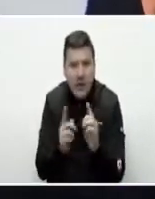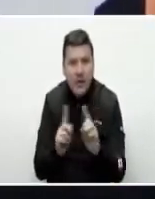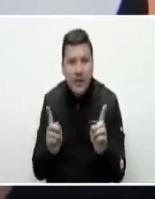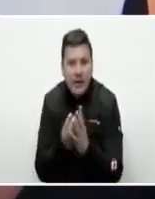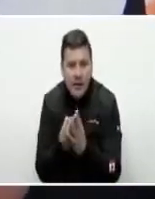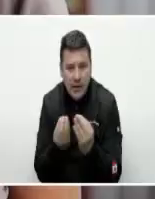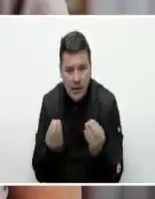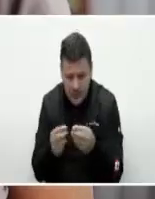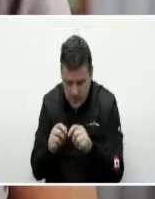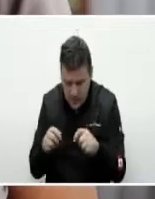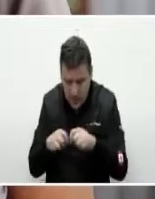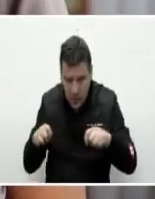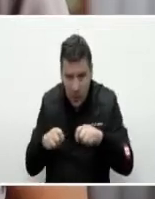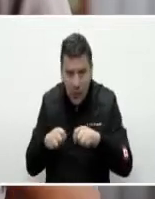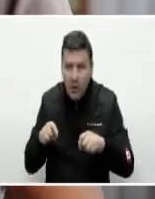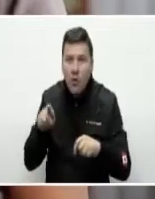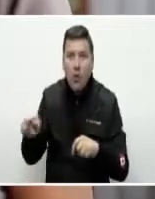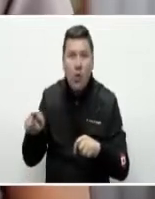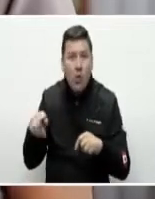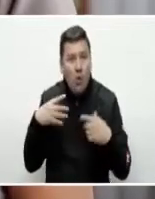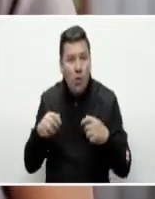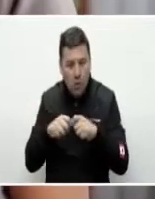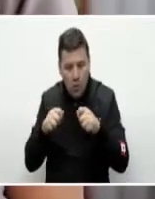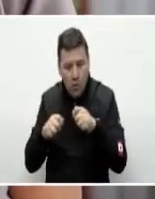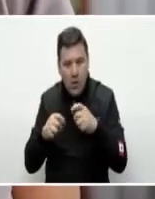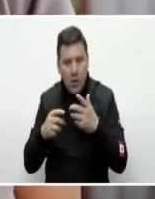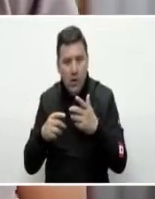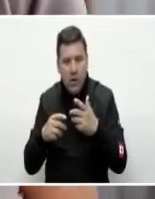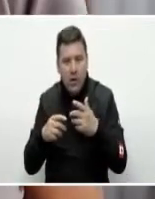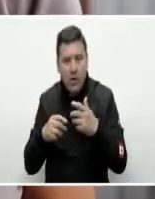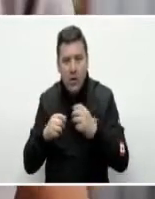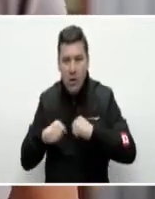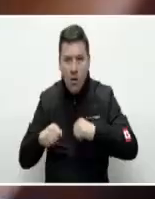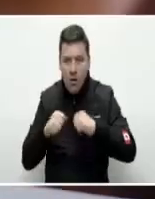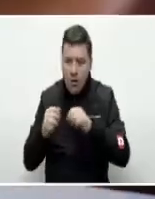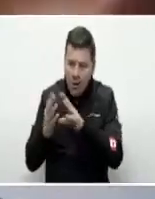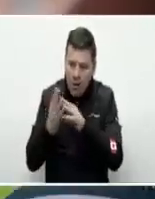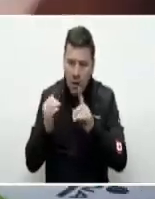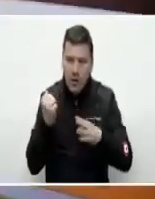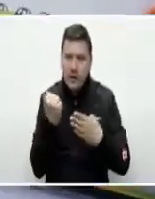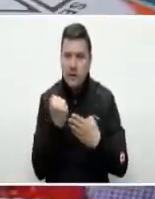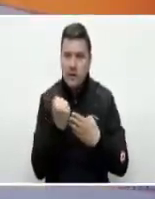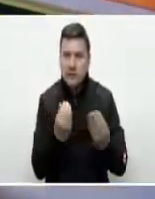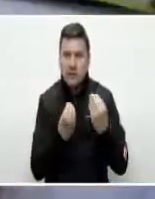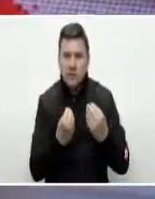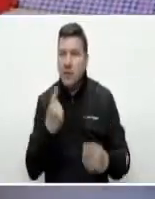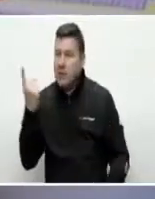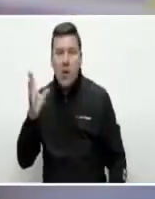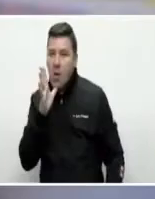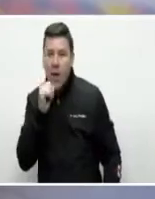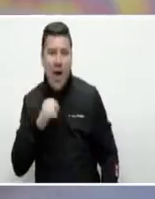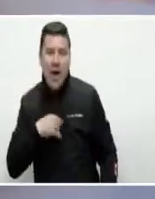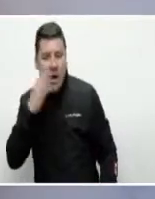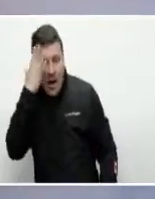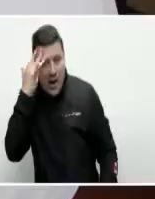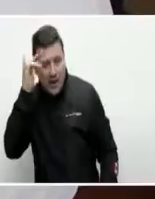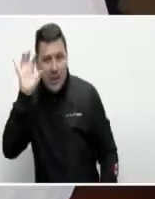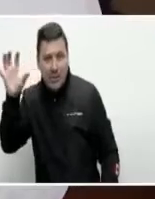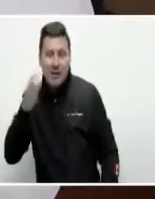la diferencia es que ustedes tienen un marco donde pueden actuar que es el SENA y nosotros no tenemos ese marco,